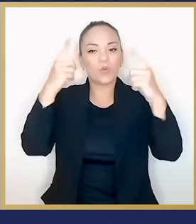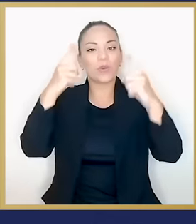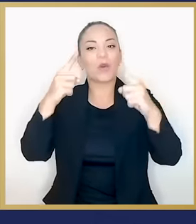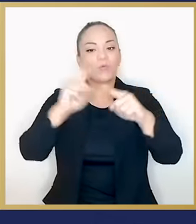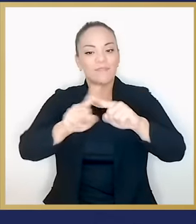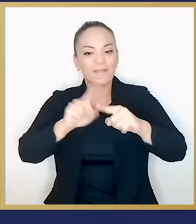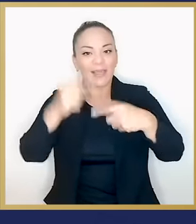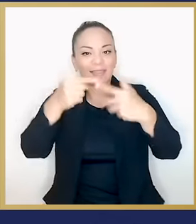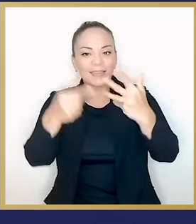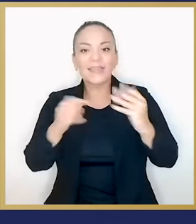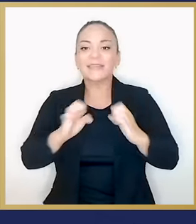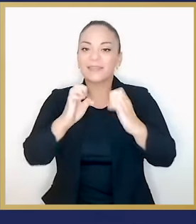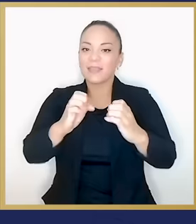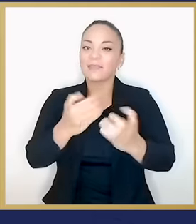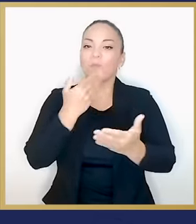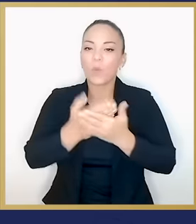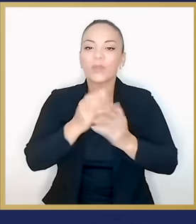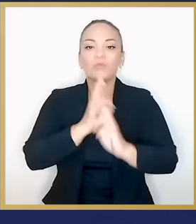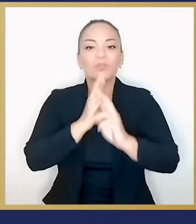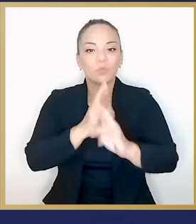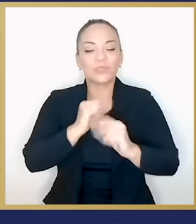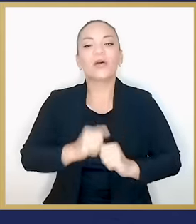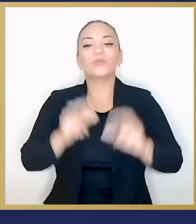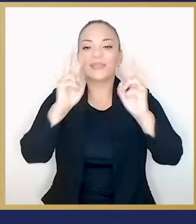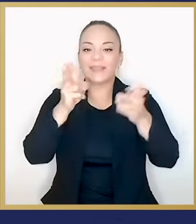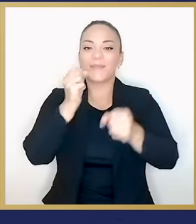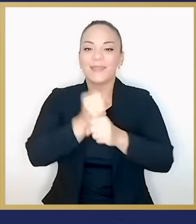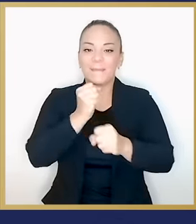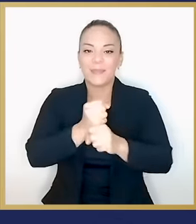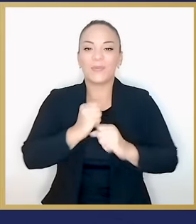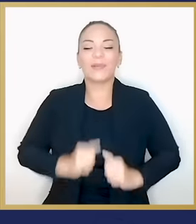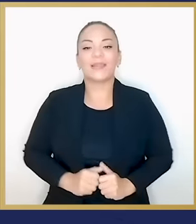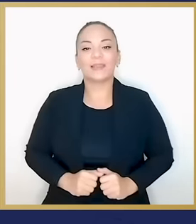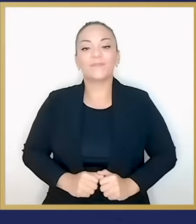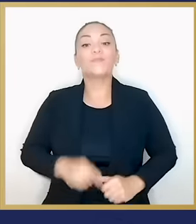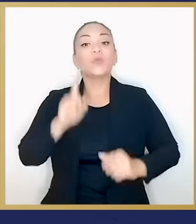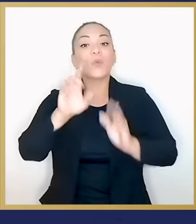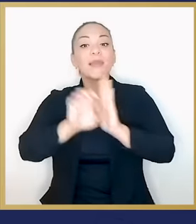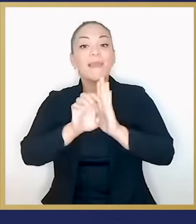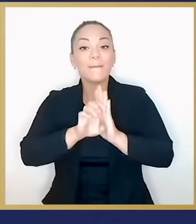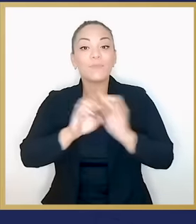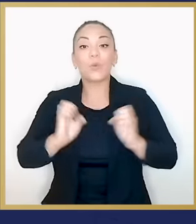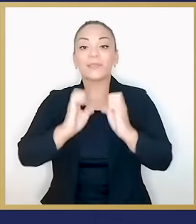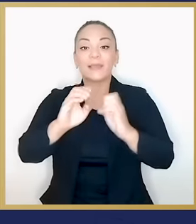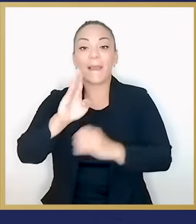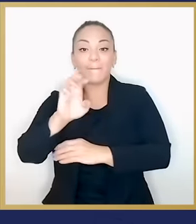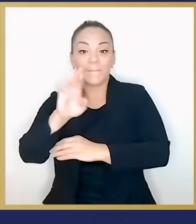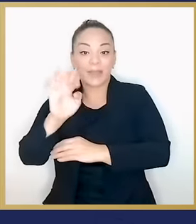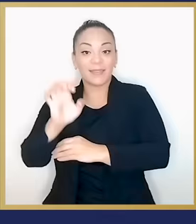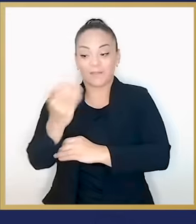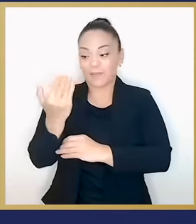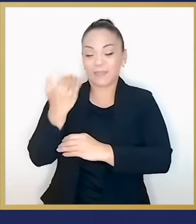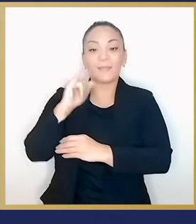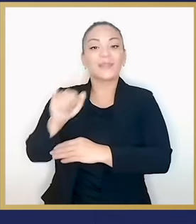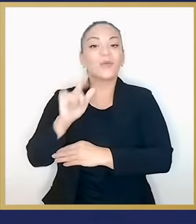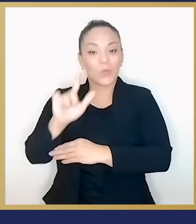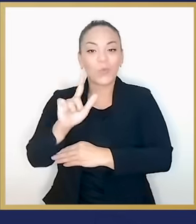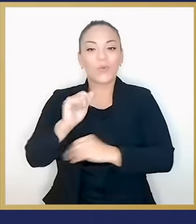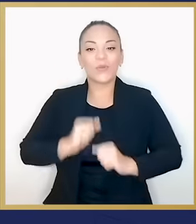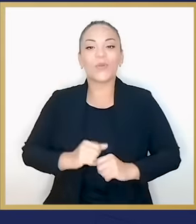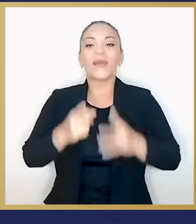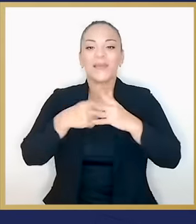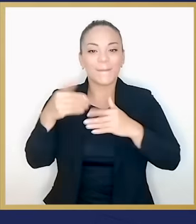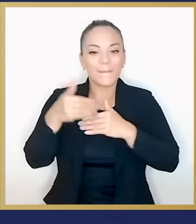serie de estrategias que están dando resultados positivos en materia de empleabilidad. Un ejemplo de esto es la estrategia BRETE, que se lanzó recientemente en julio.